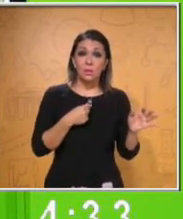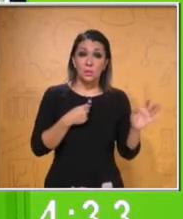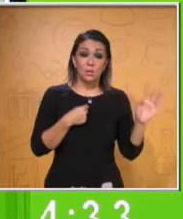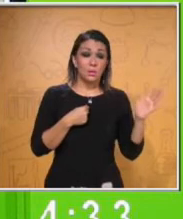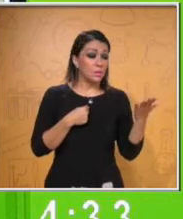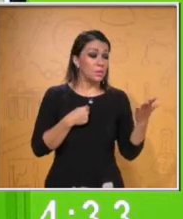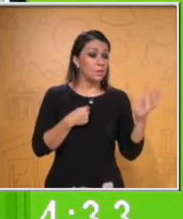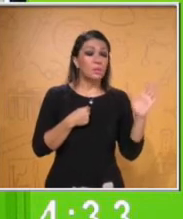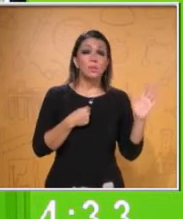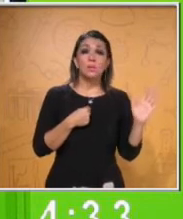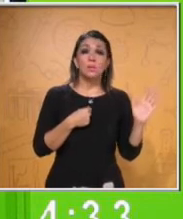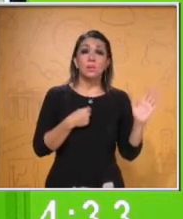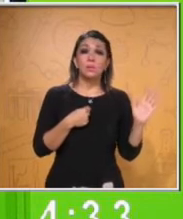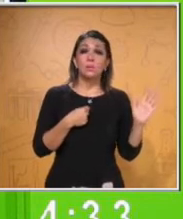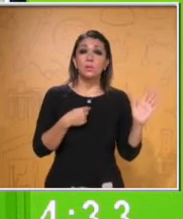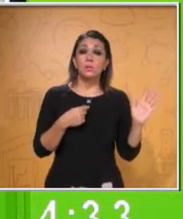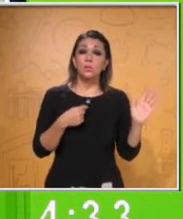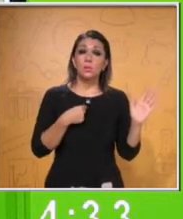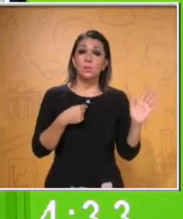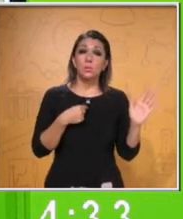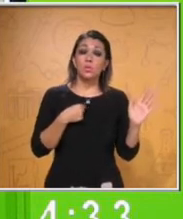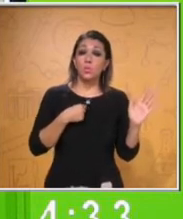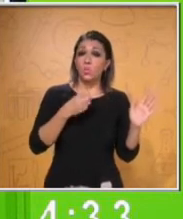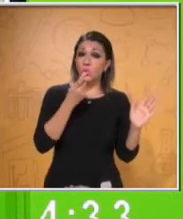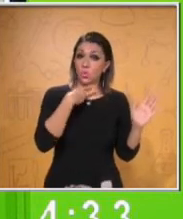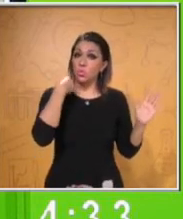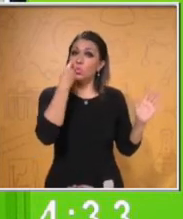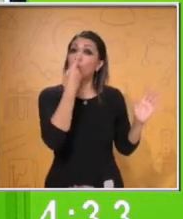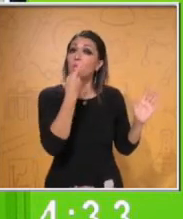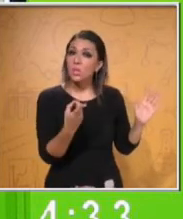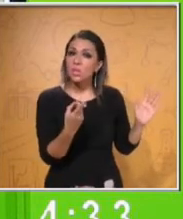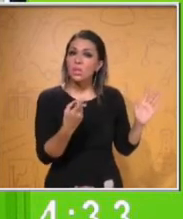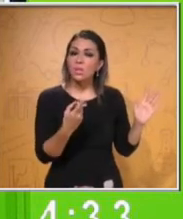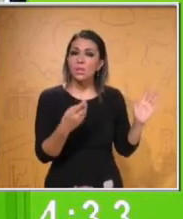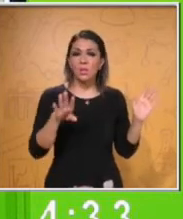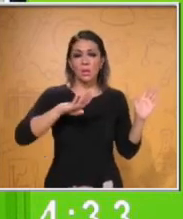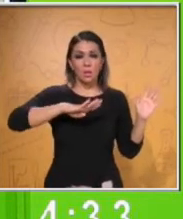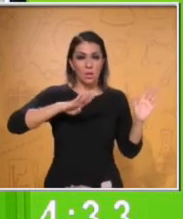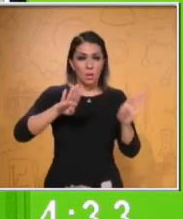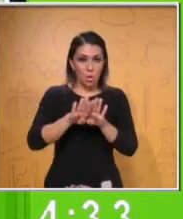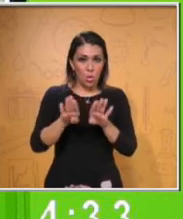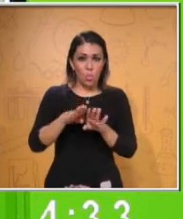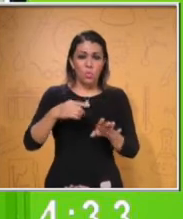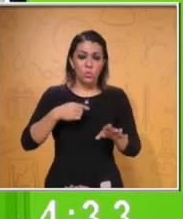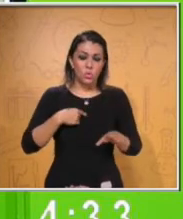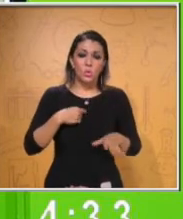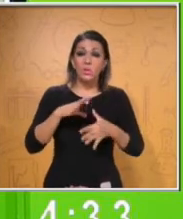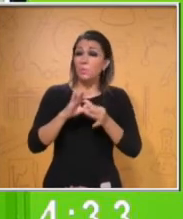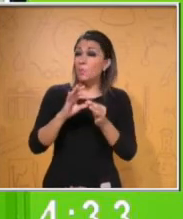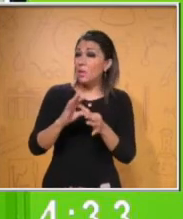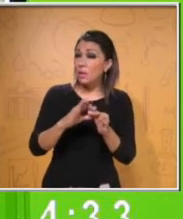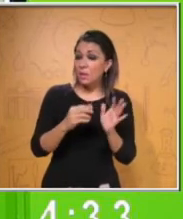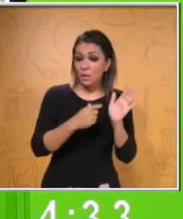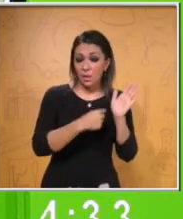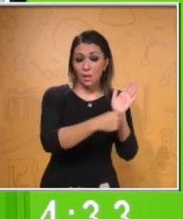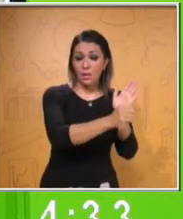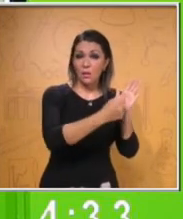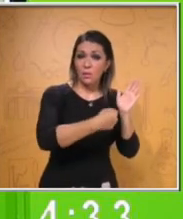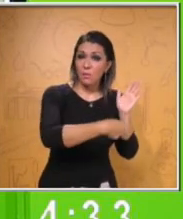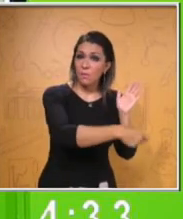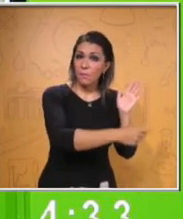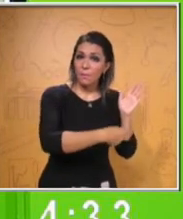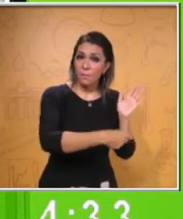esta es otra frase para enlazar, como estaba diciendo, el inglés es hablado por más de 470